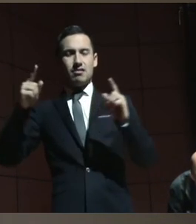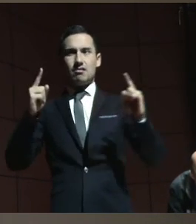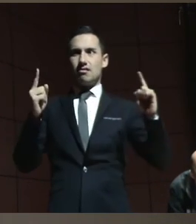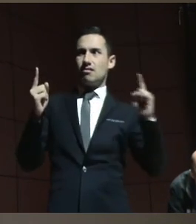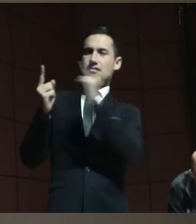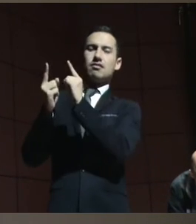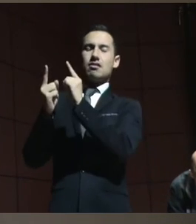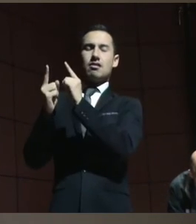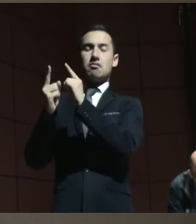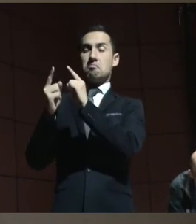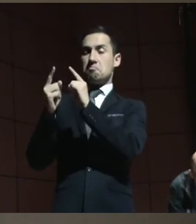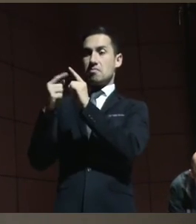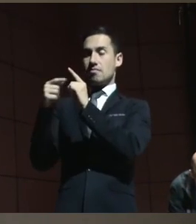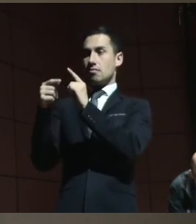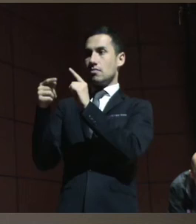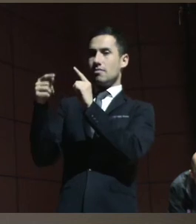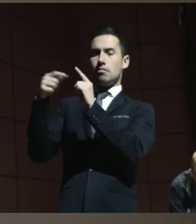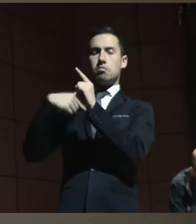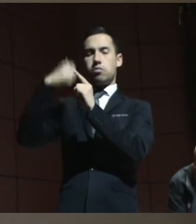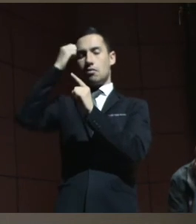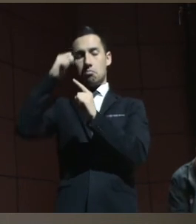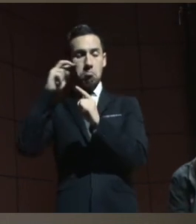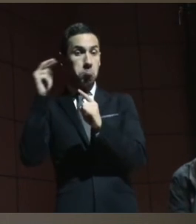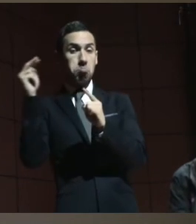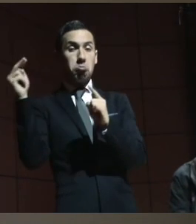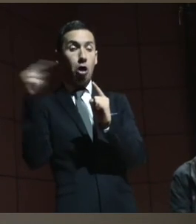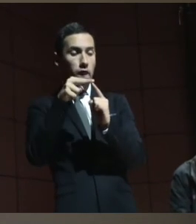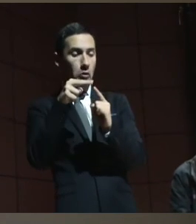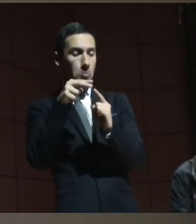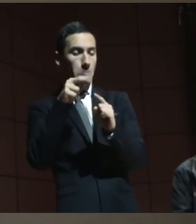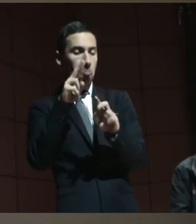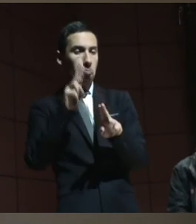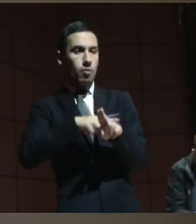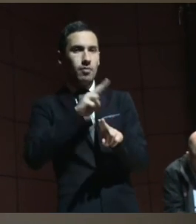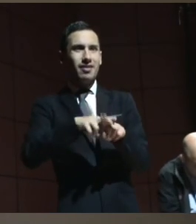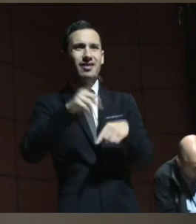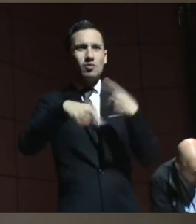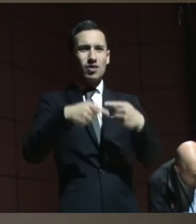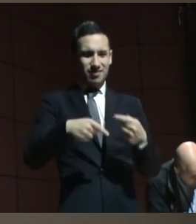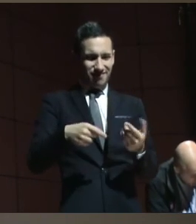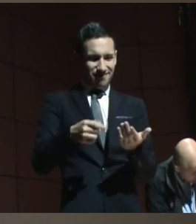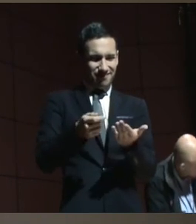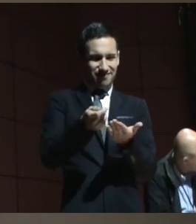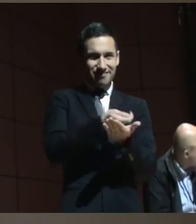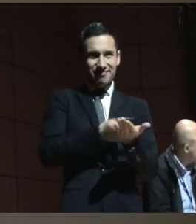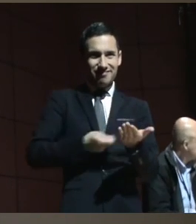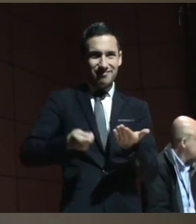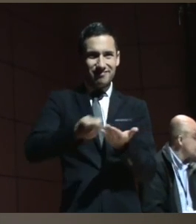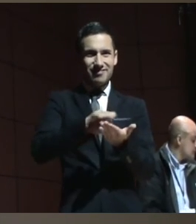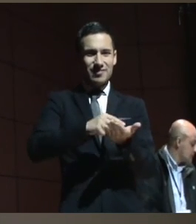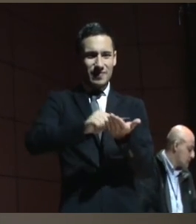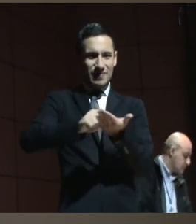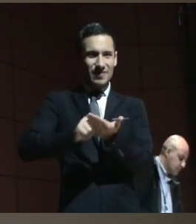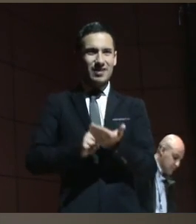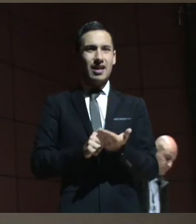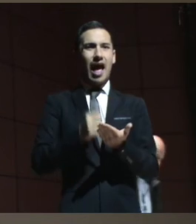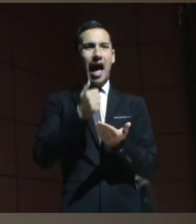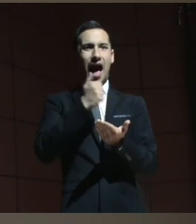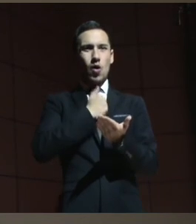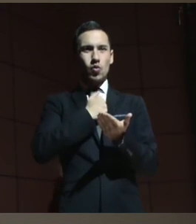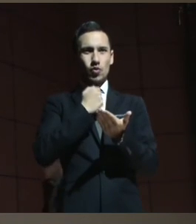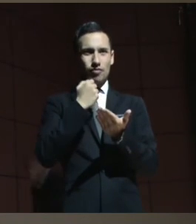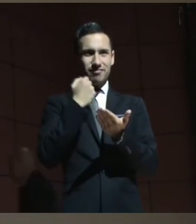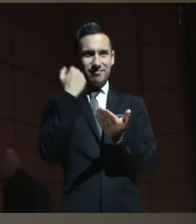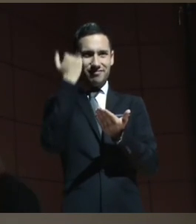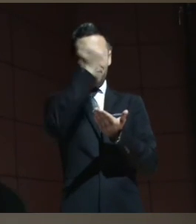él también pintaba un día le tiraron unos bocetos y unos crayones para con un autorretrato y